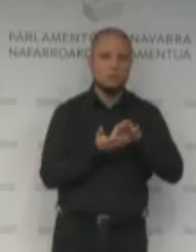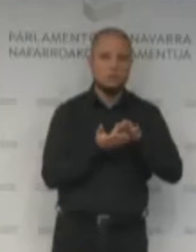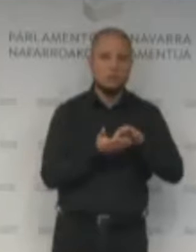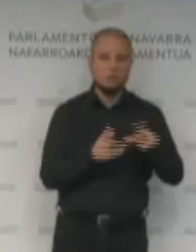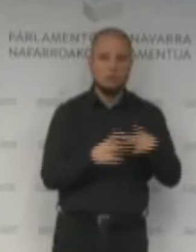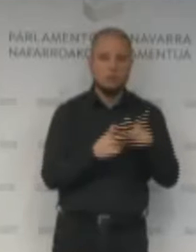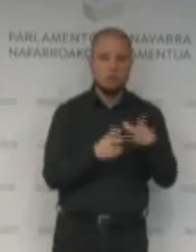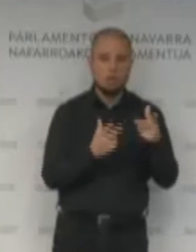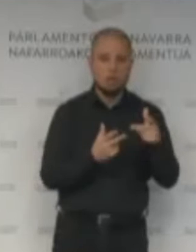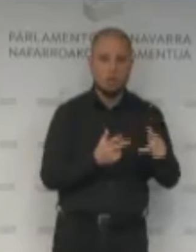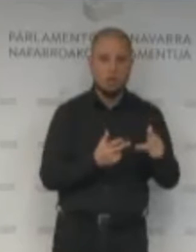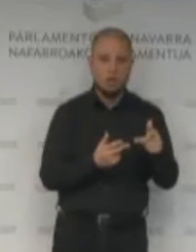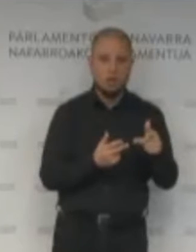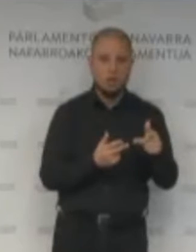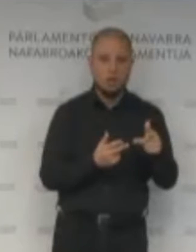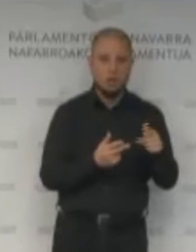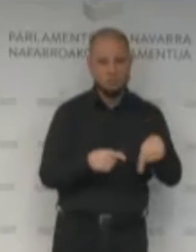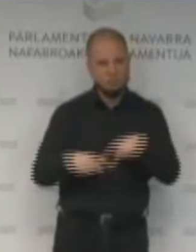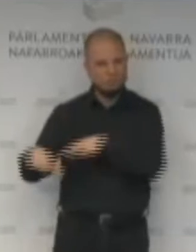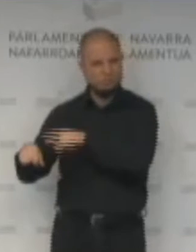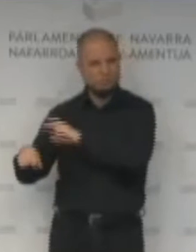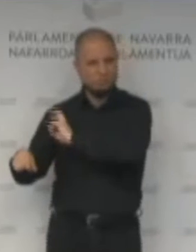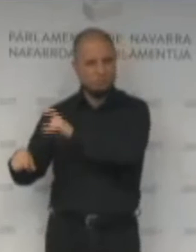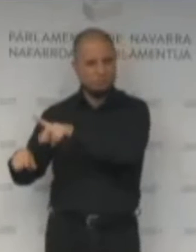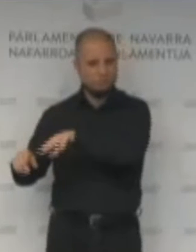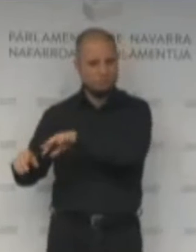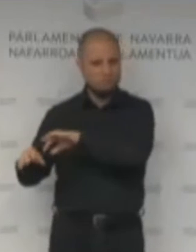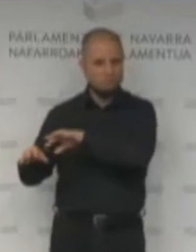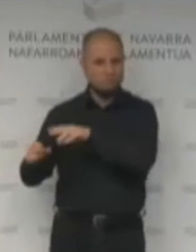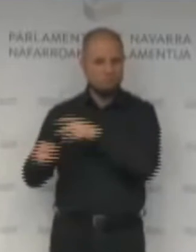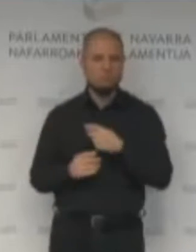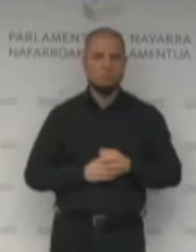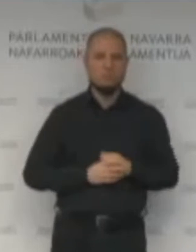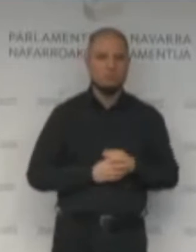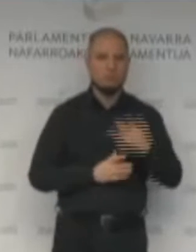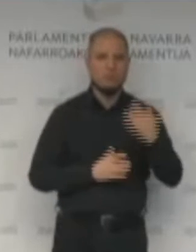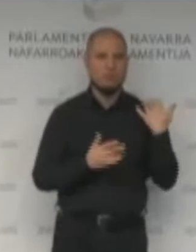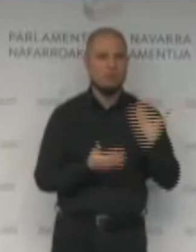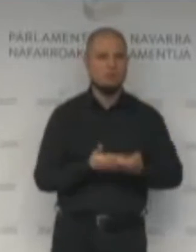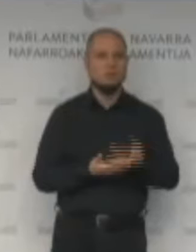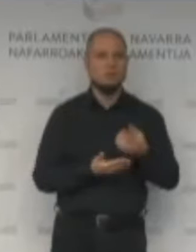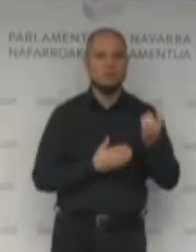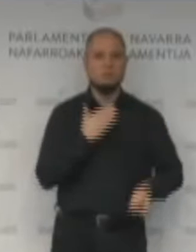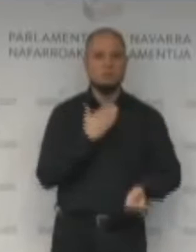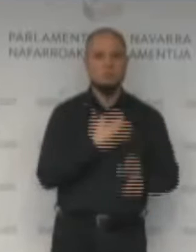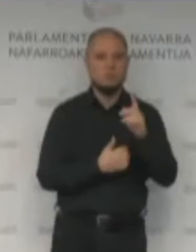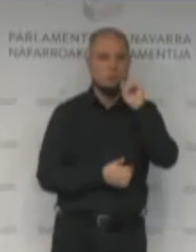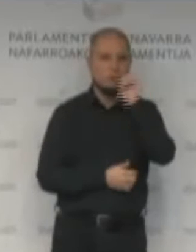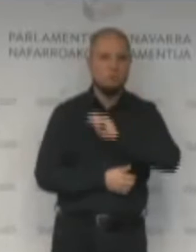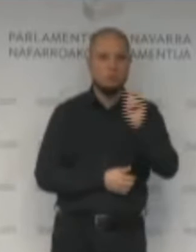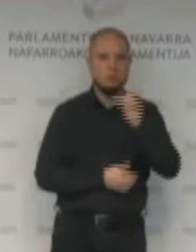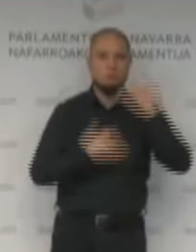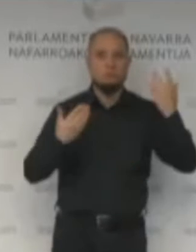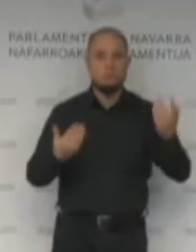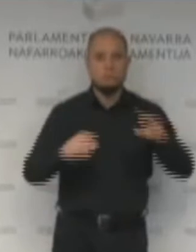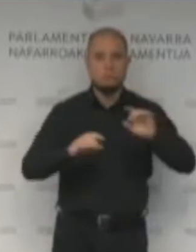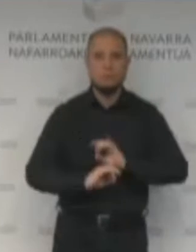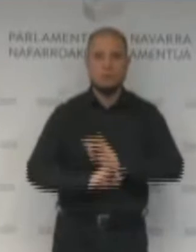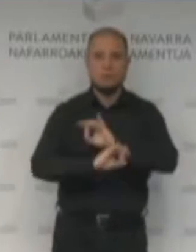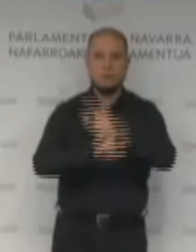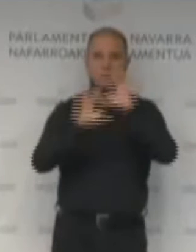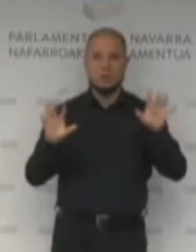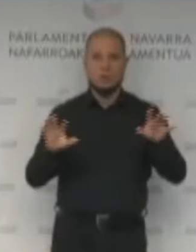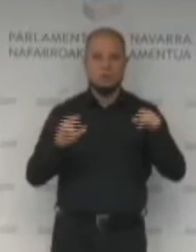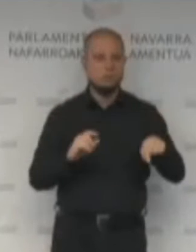gestionados por terceros, hasta ahora hasta la creación de la propia Fundación. Por lo tanto, está claro, ha dotado de mayores